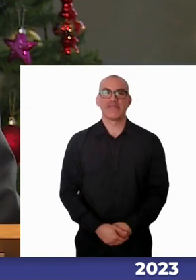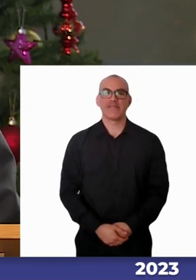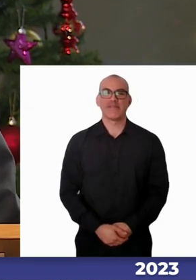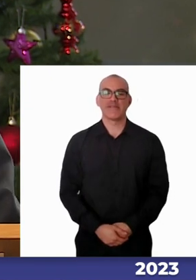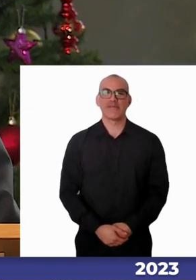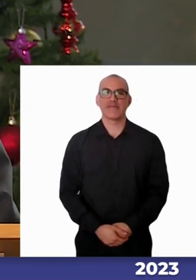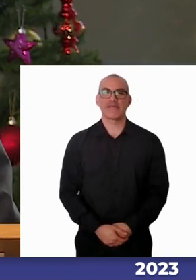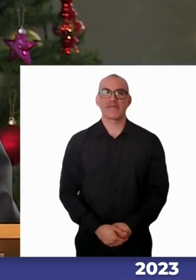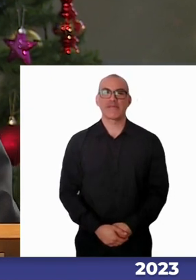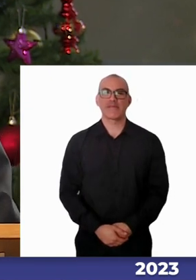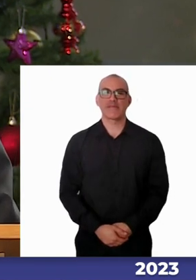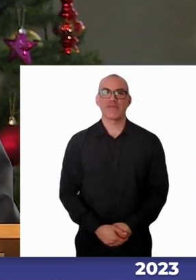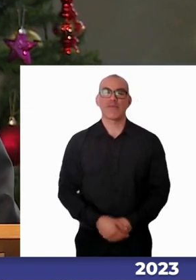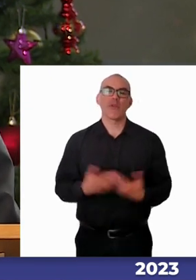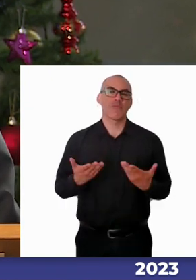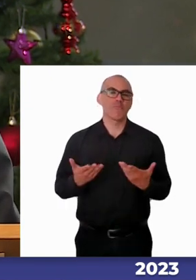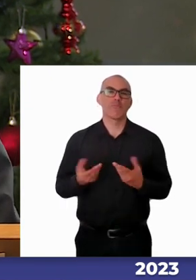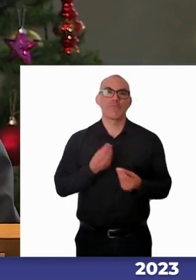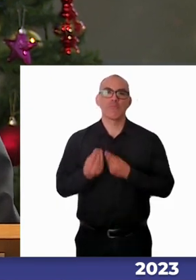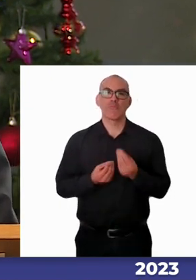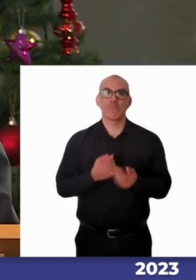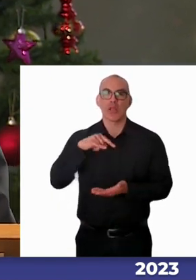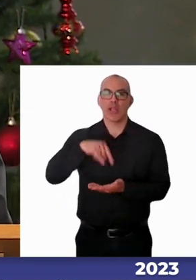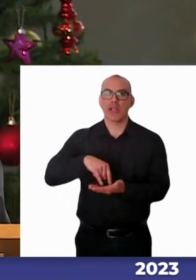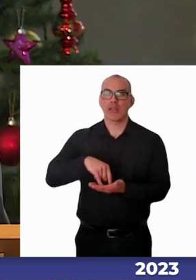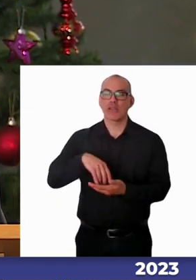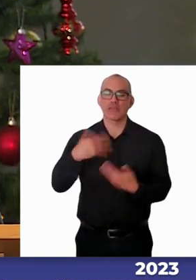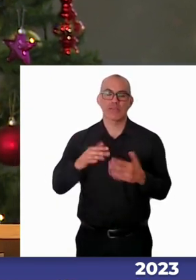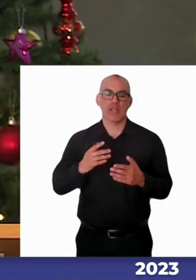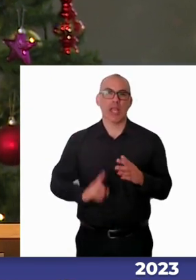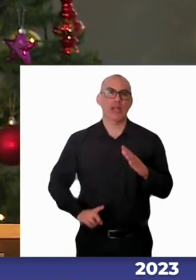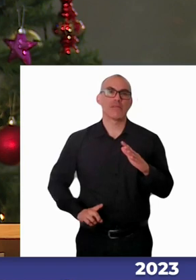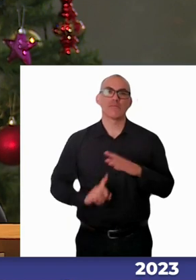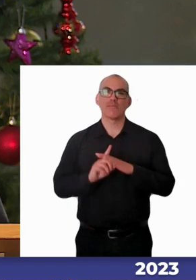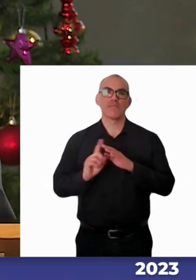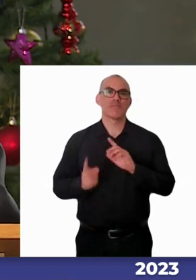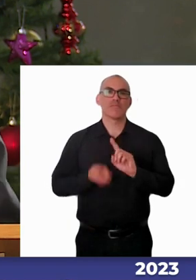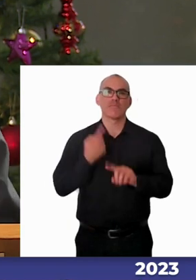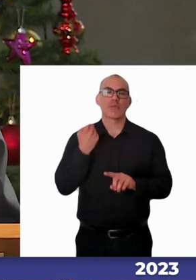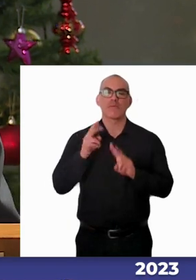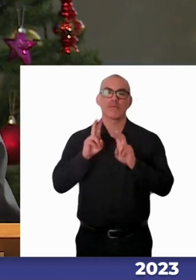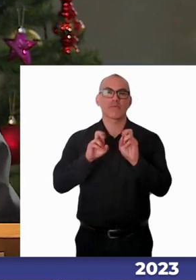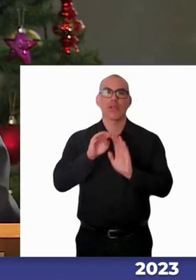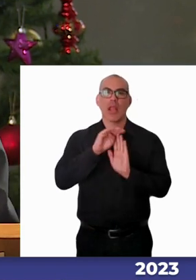La Cámara ha sido señera en los programas de inclusión. Antes de que hubiera una ley,